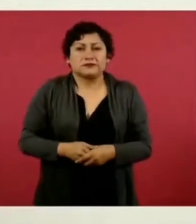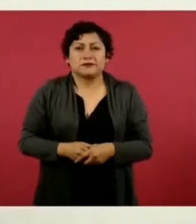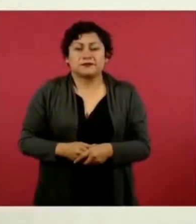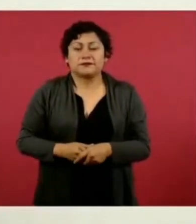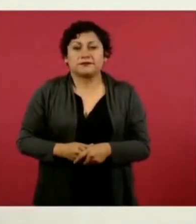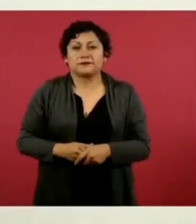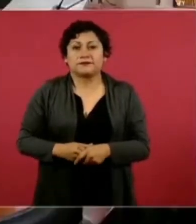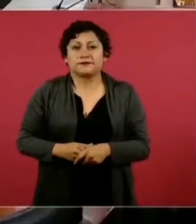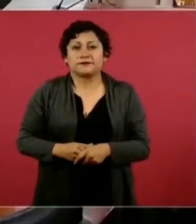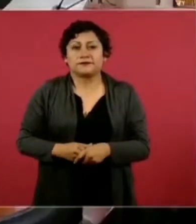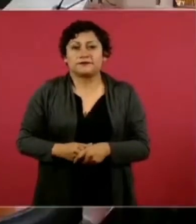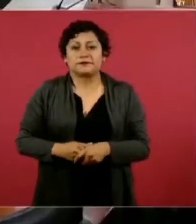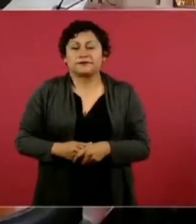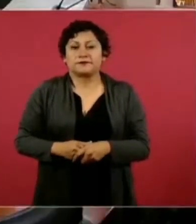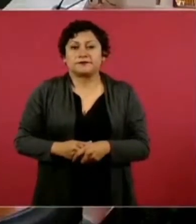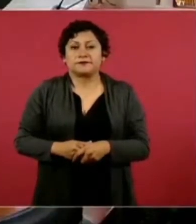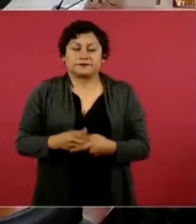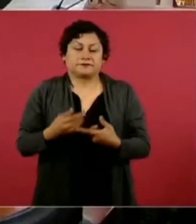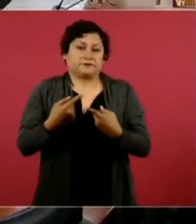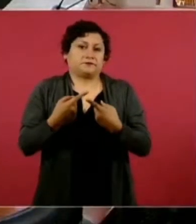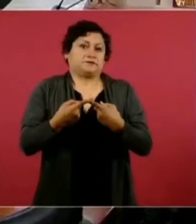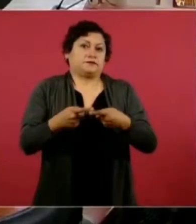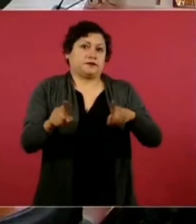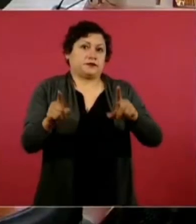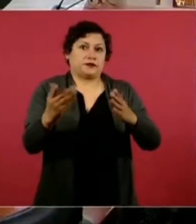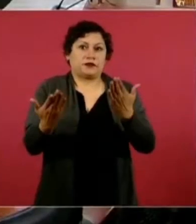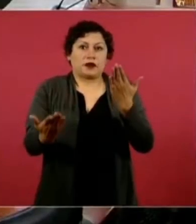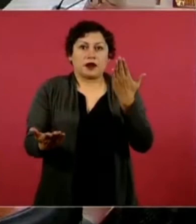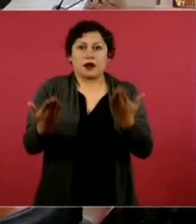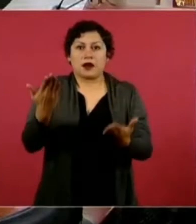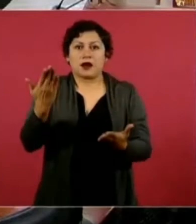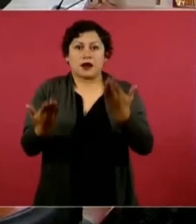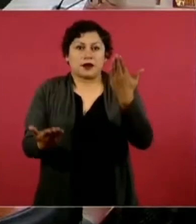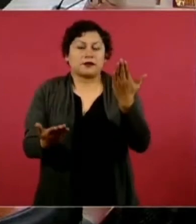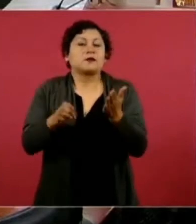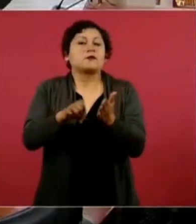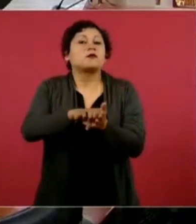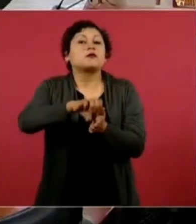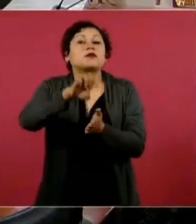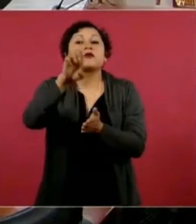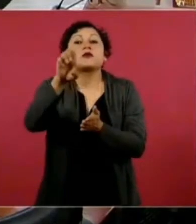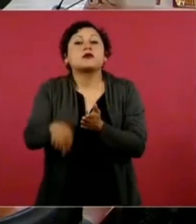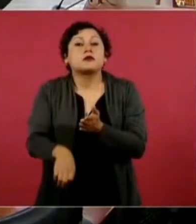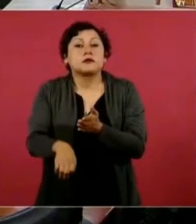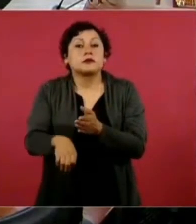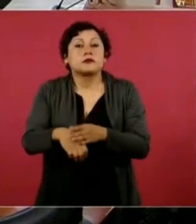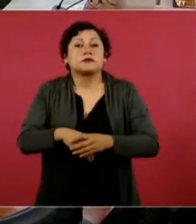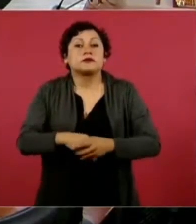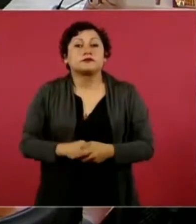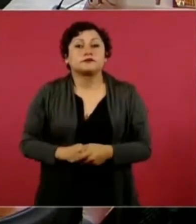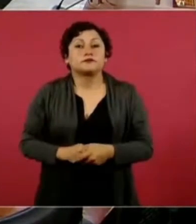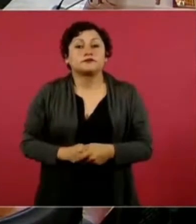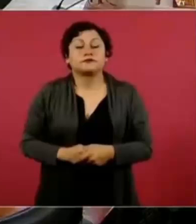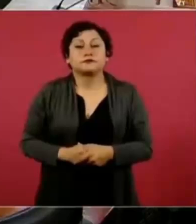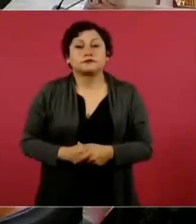Con relación a lo que se destina a